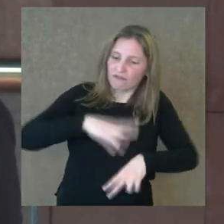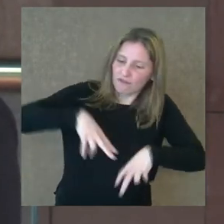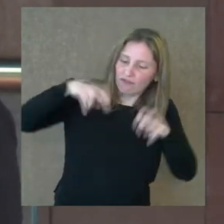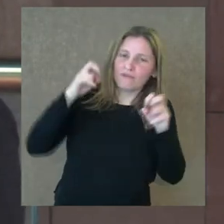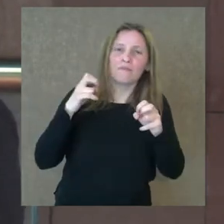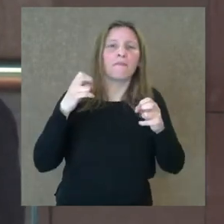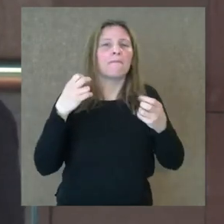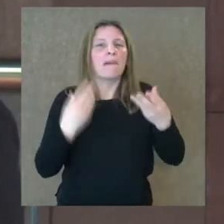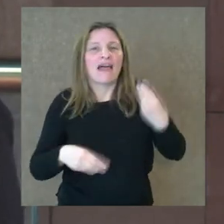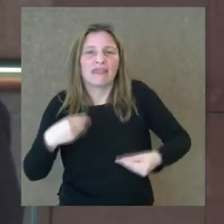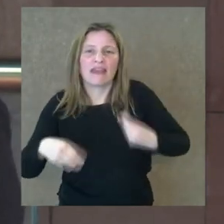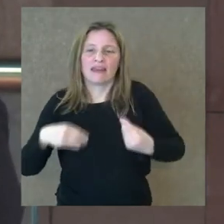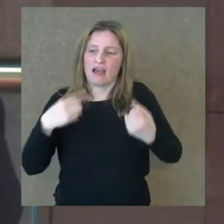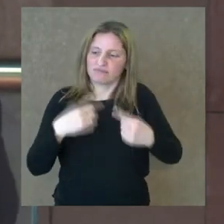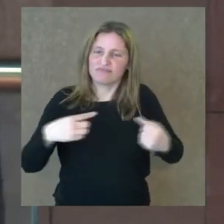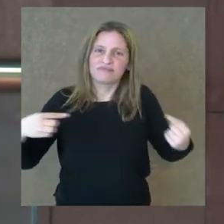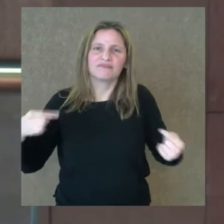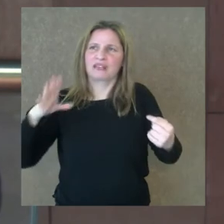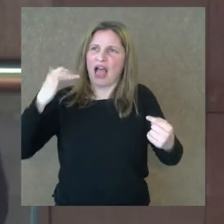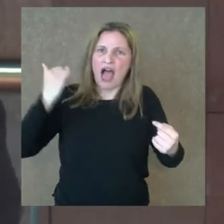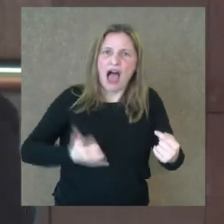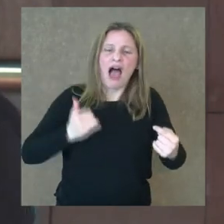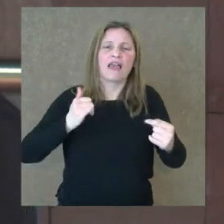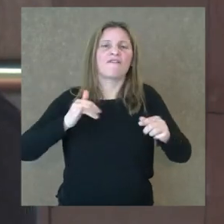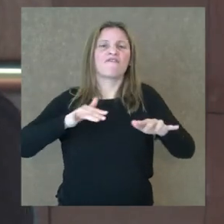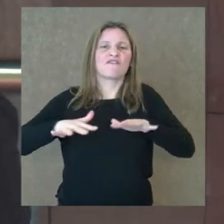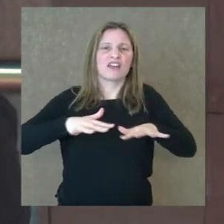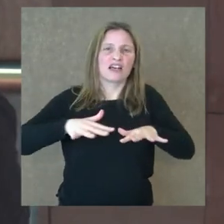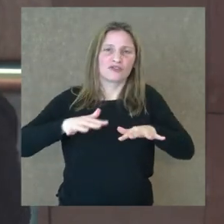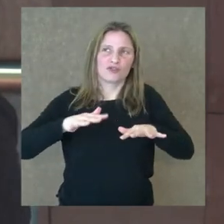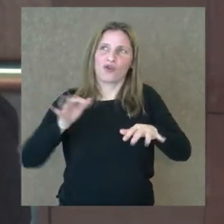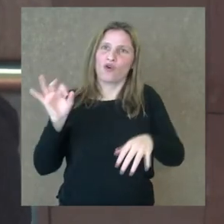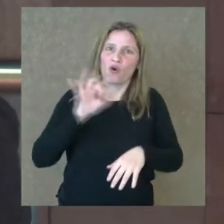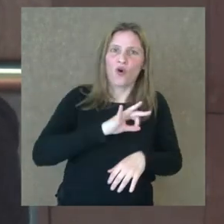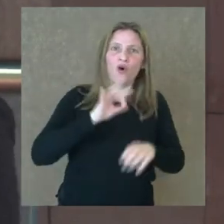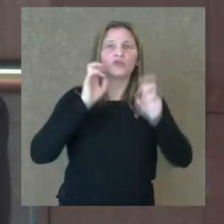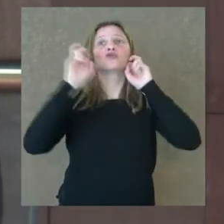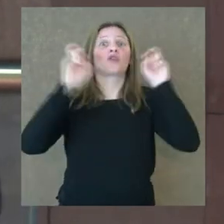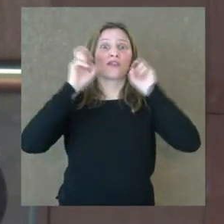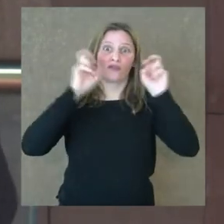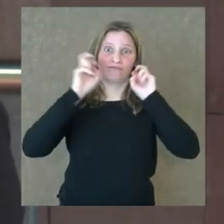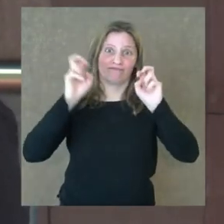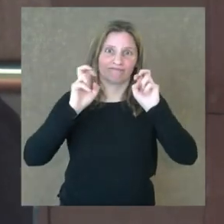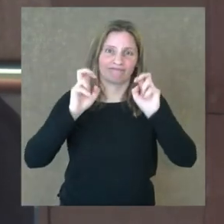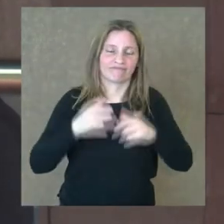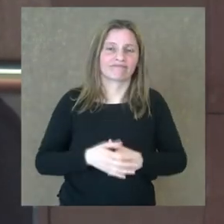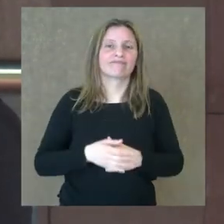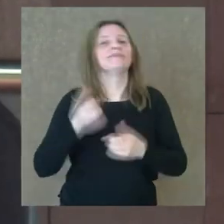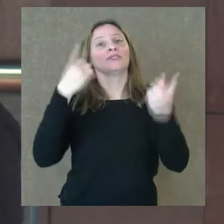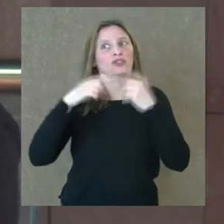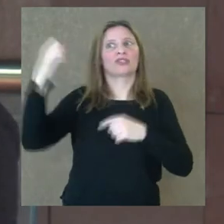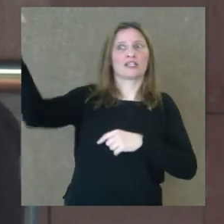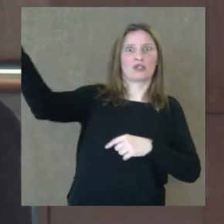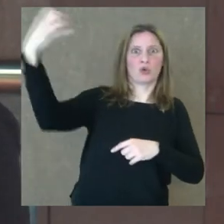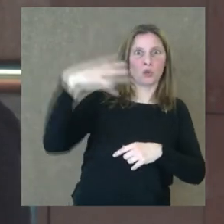toda la materia está conformada por vibración o por sonido, digamos, ¿no? Entonces la